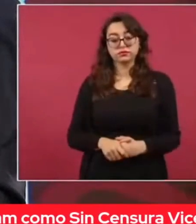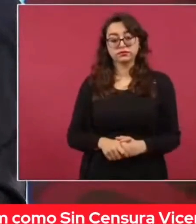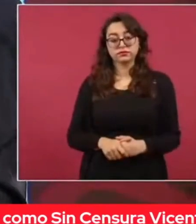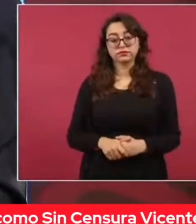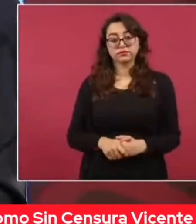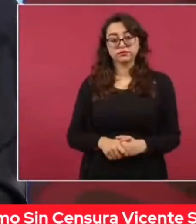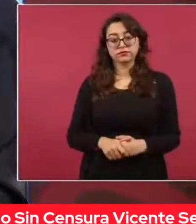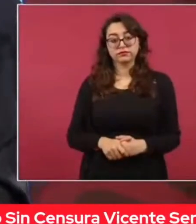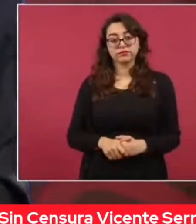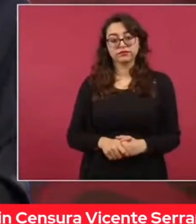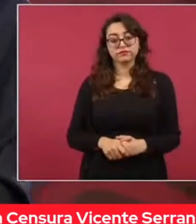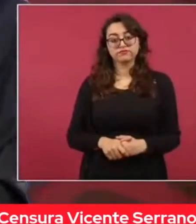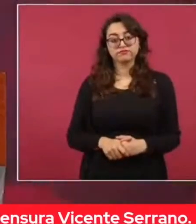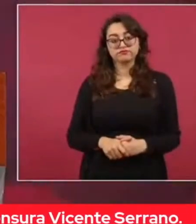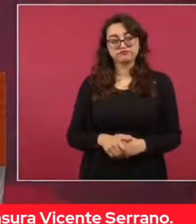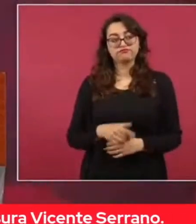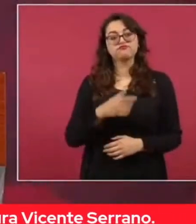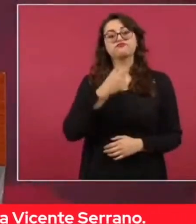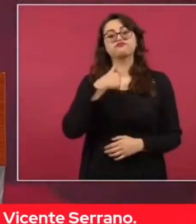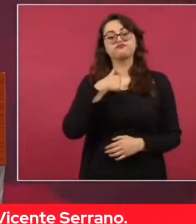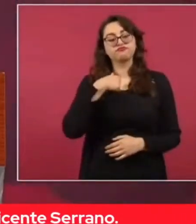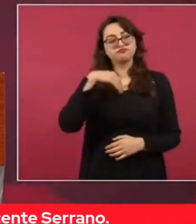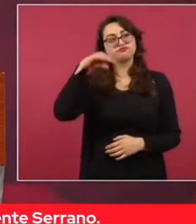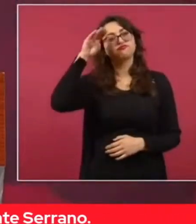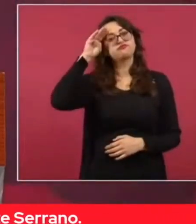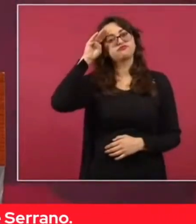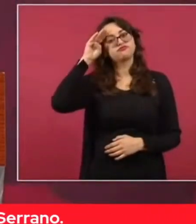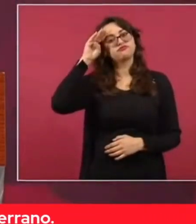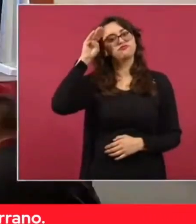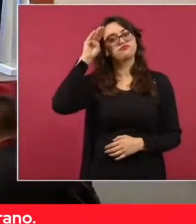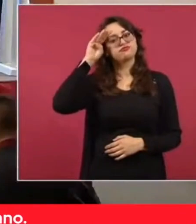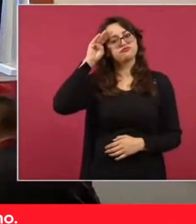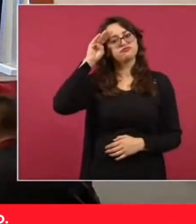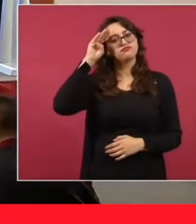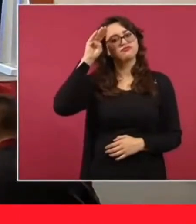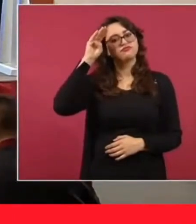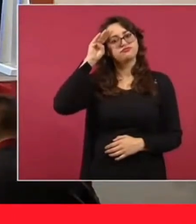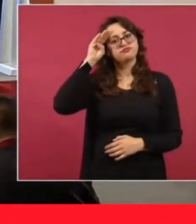Entonces, empiezo, cada vez que me dicen eso, empiezo a buscar.